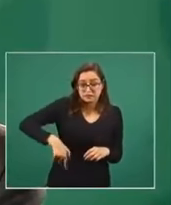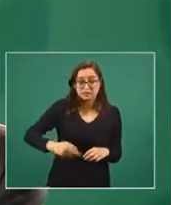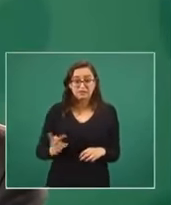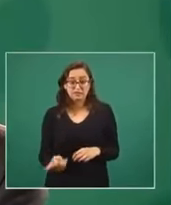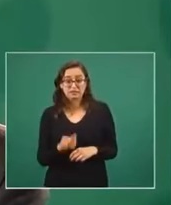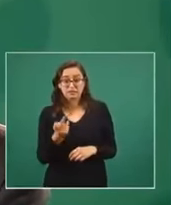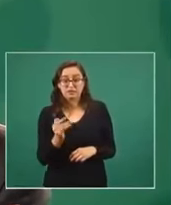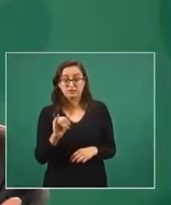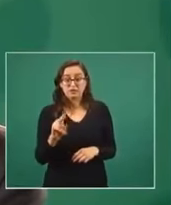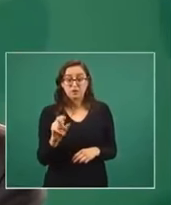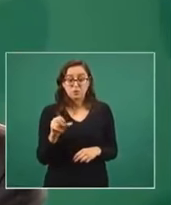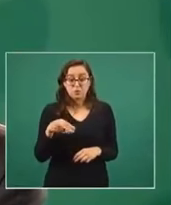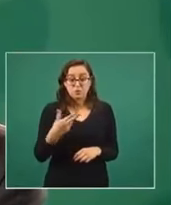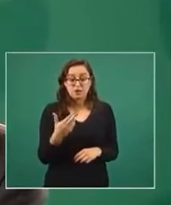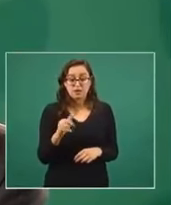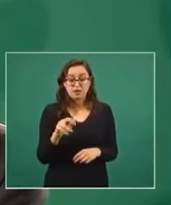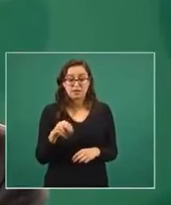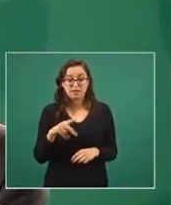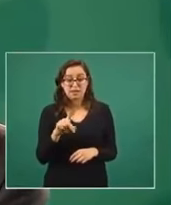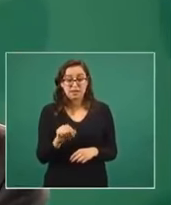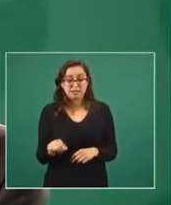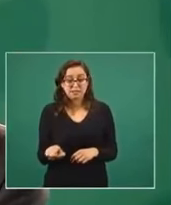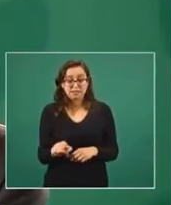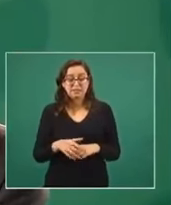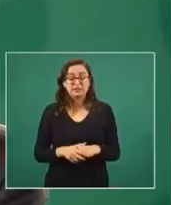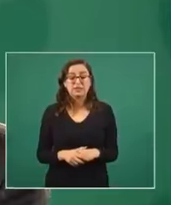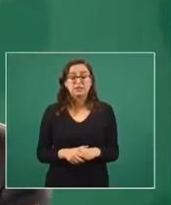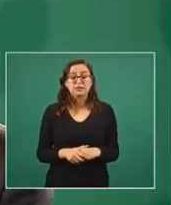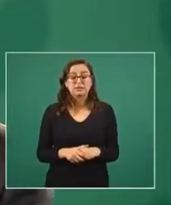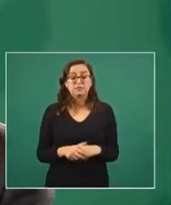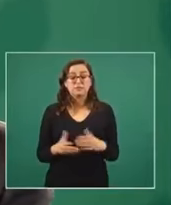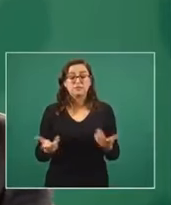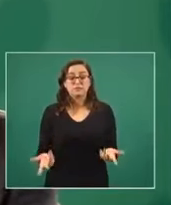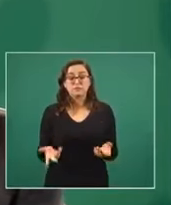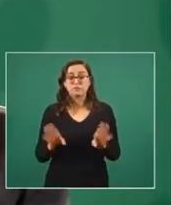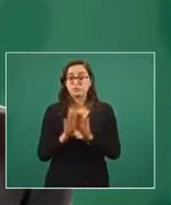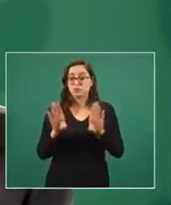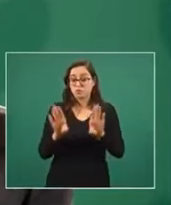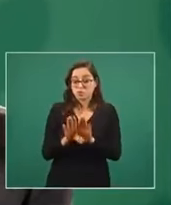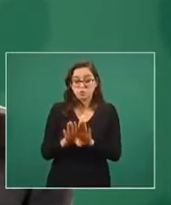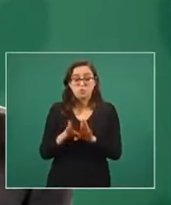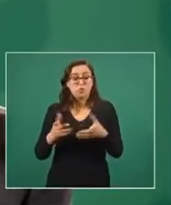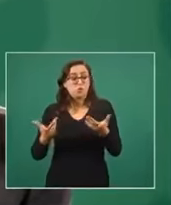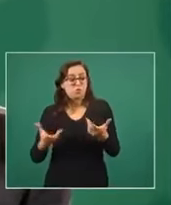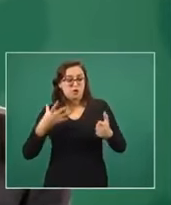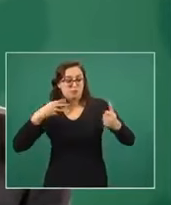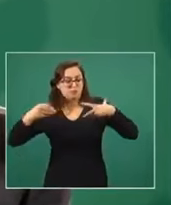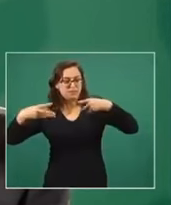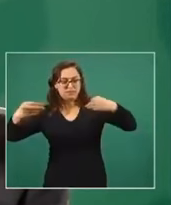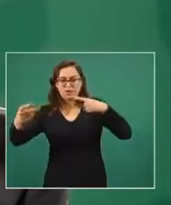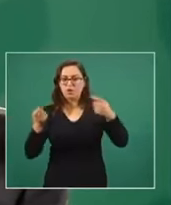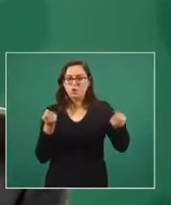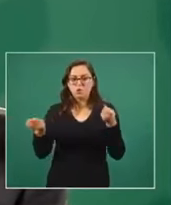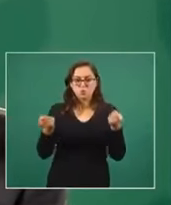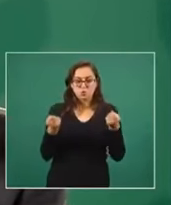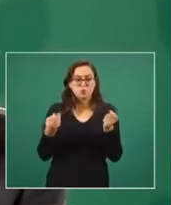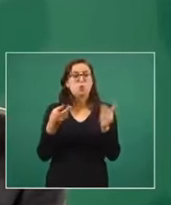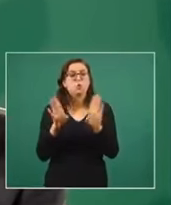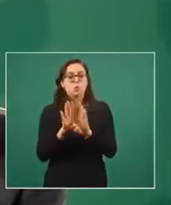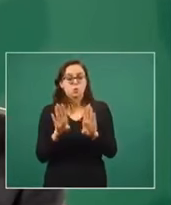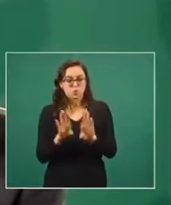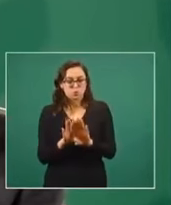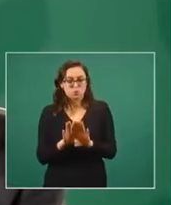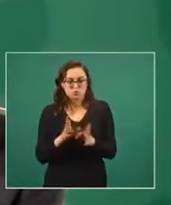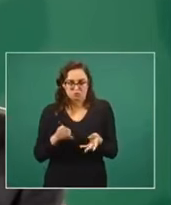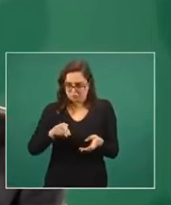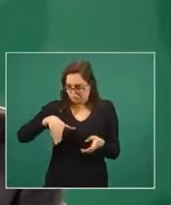hace Juan Hernández sobre el manejo de la epidemia. Entonces, aquí tenemos en esta realidad